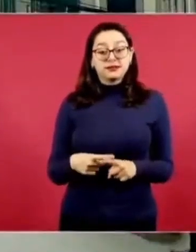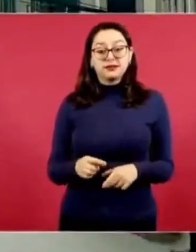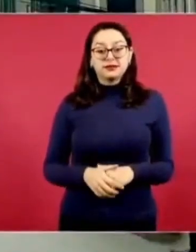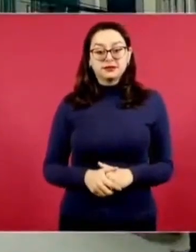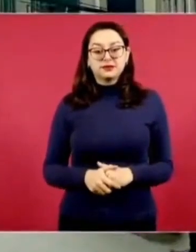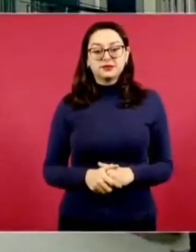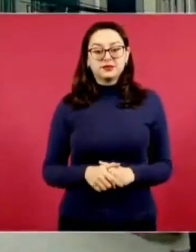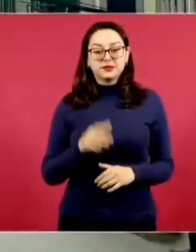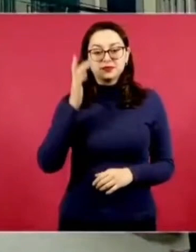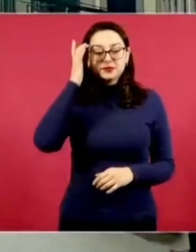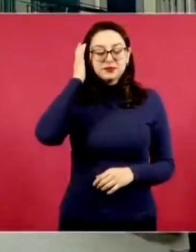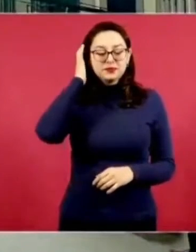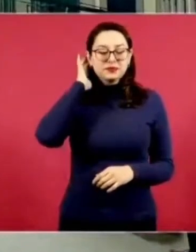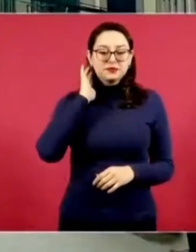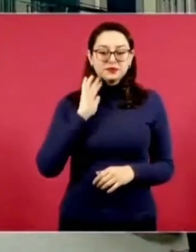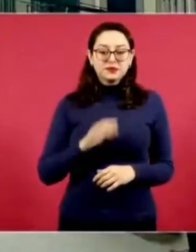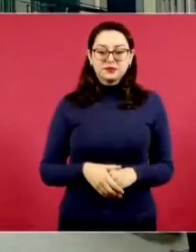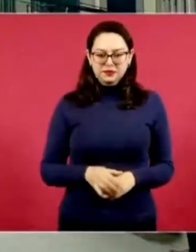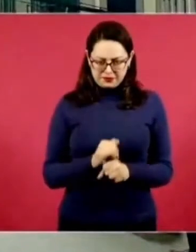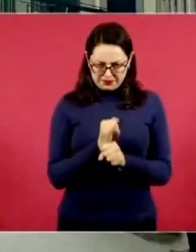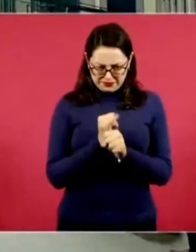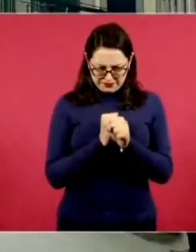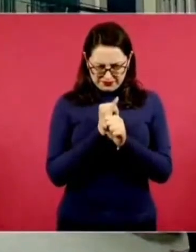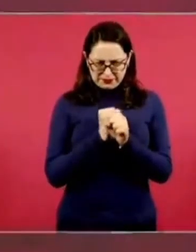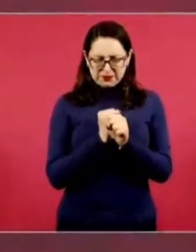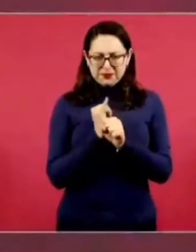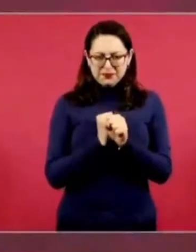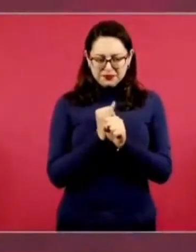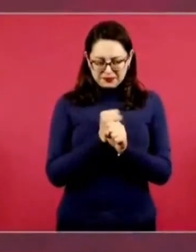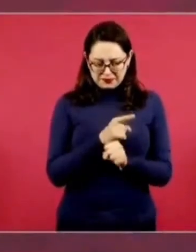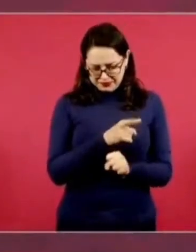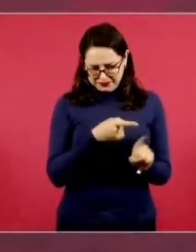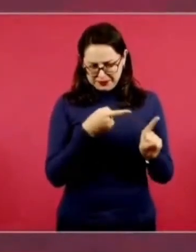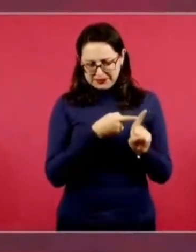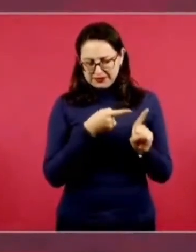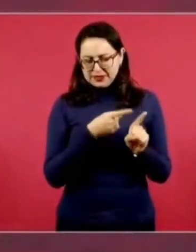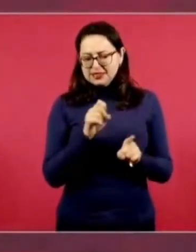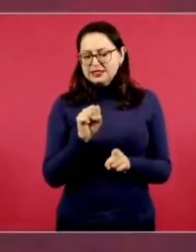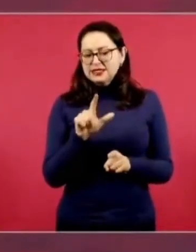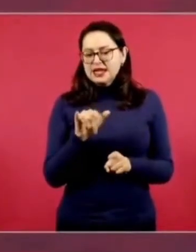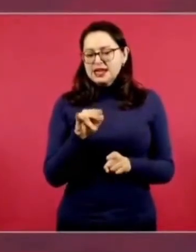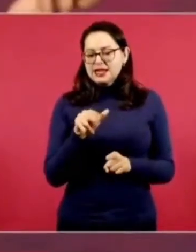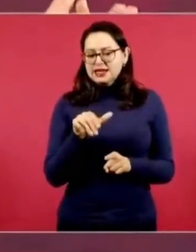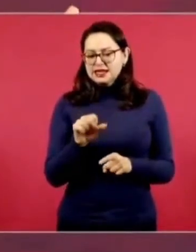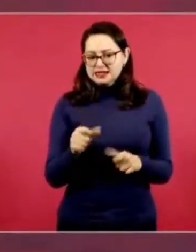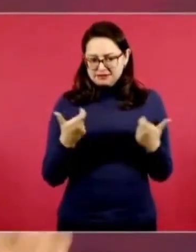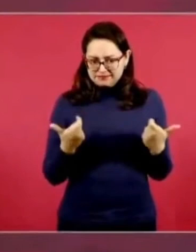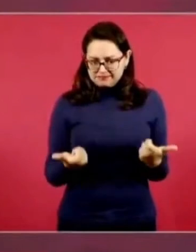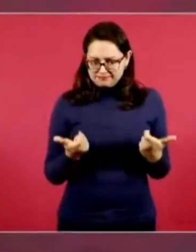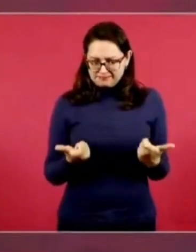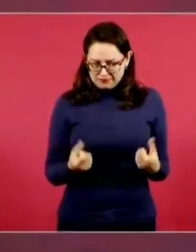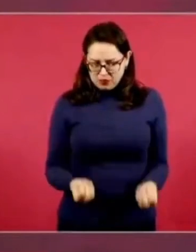A ver ahí, investiguen. ¿Y cómo le hicieron?